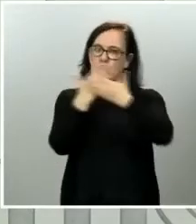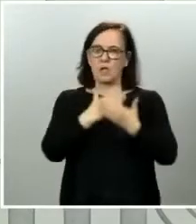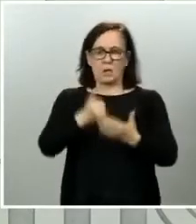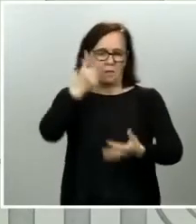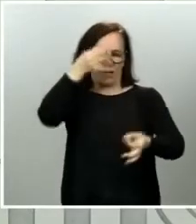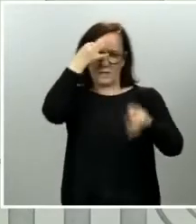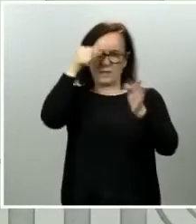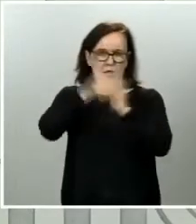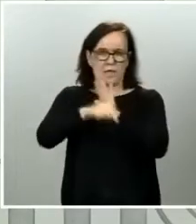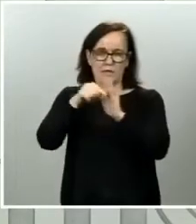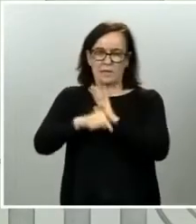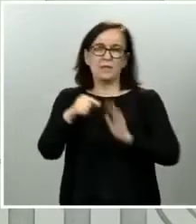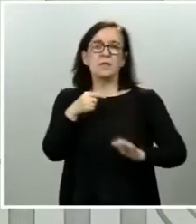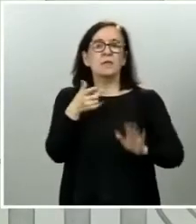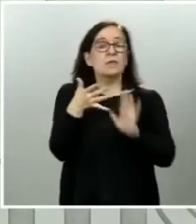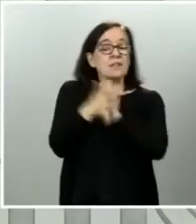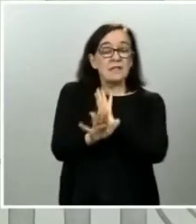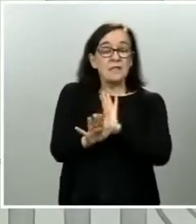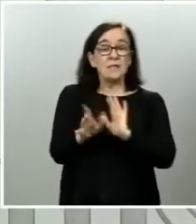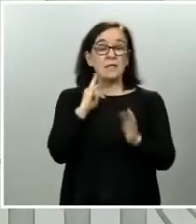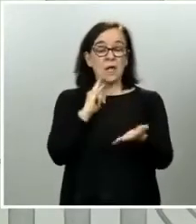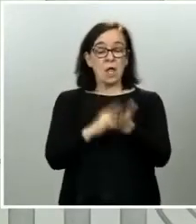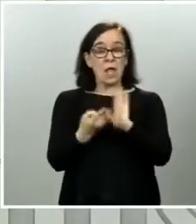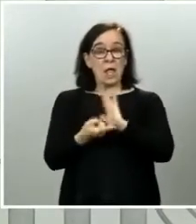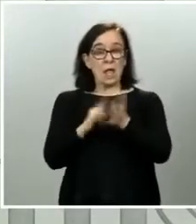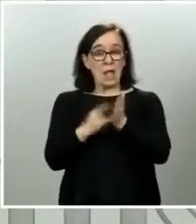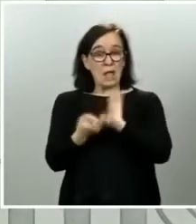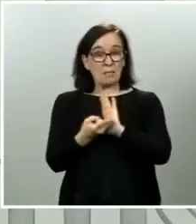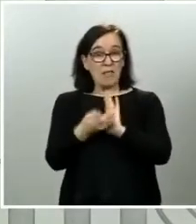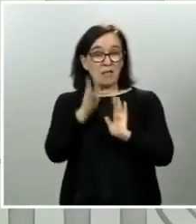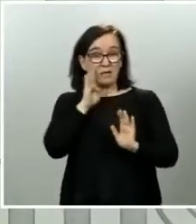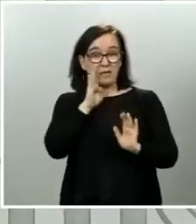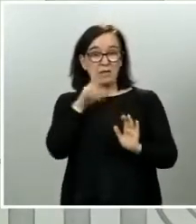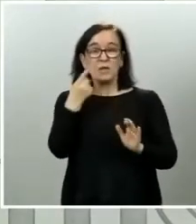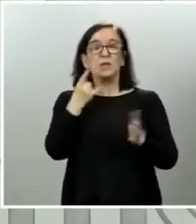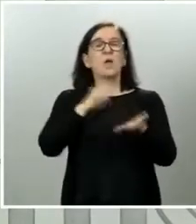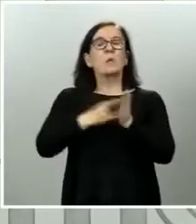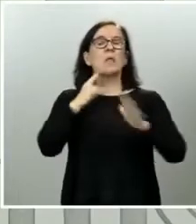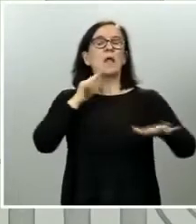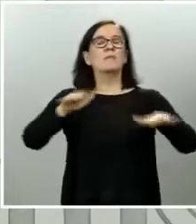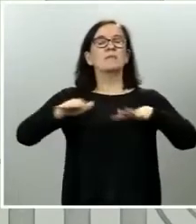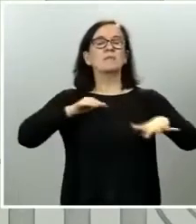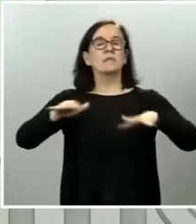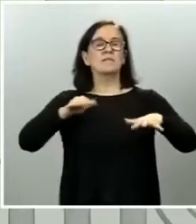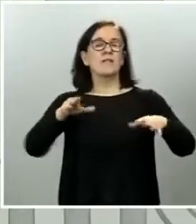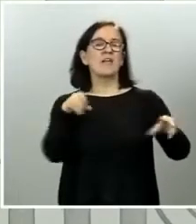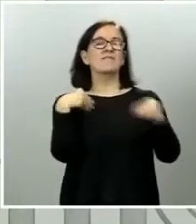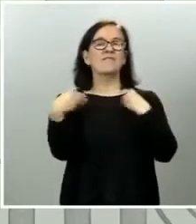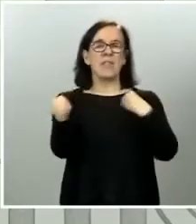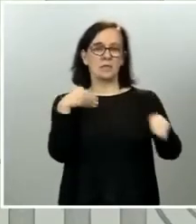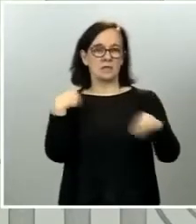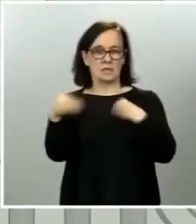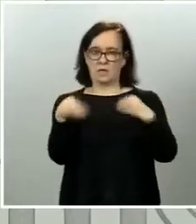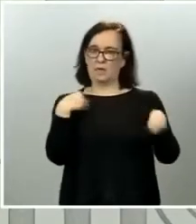decir que el plan como he dicho antes es un plan dinámico y es un plan flexible que justamente permite adaptar